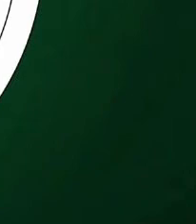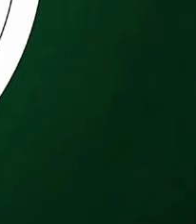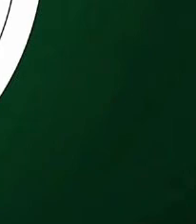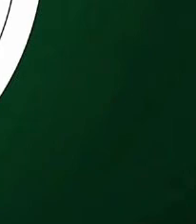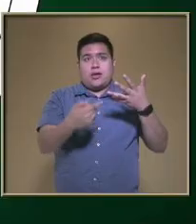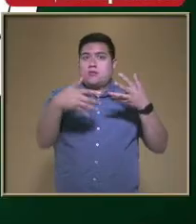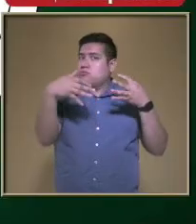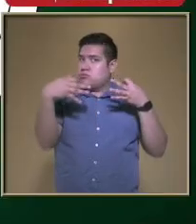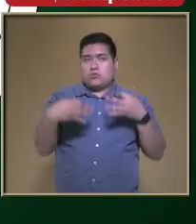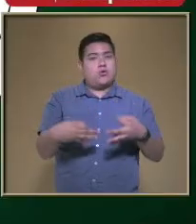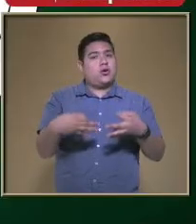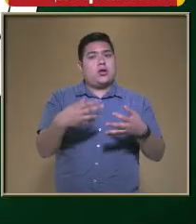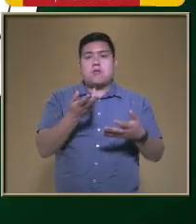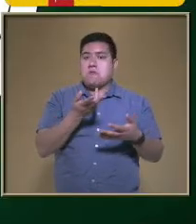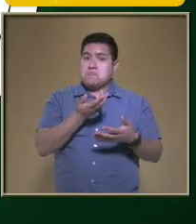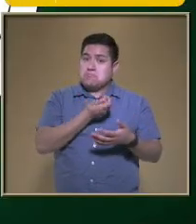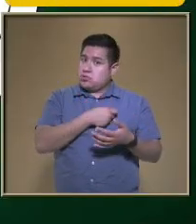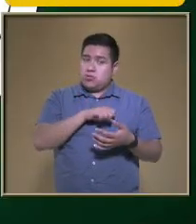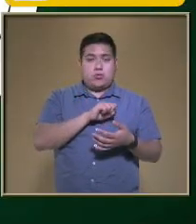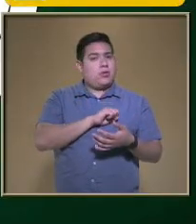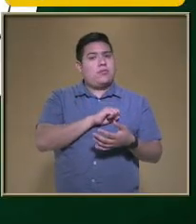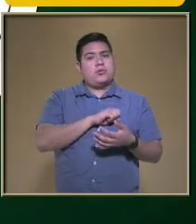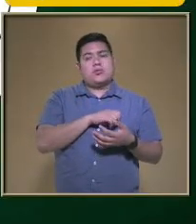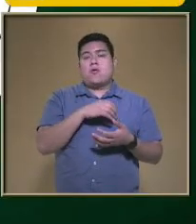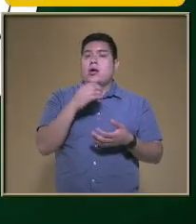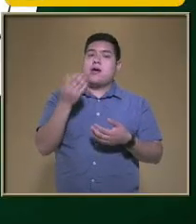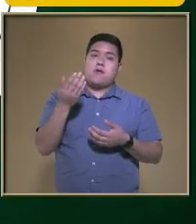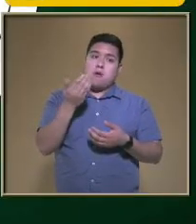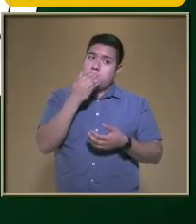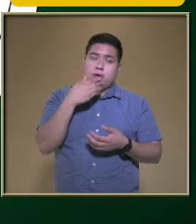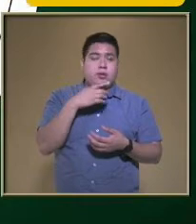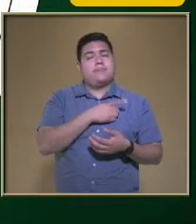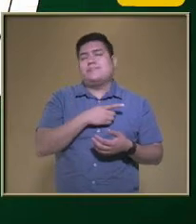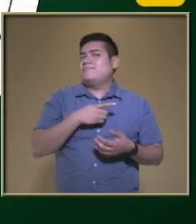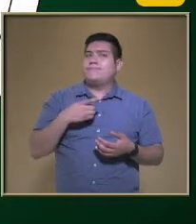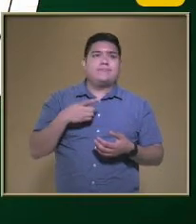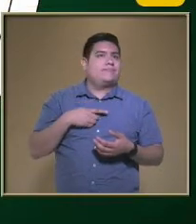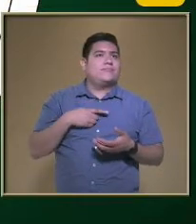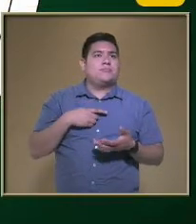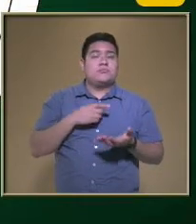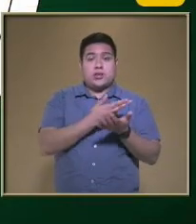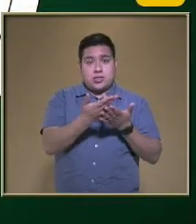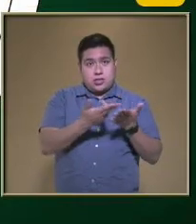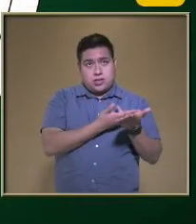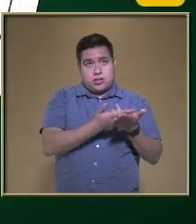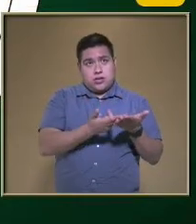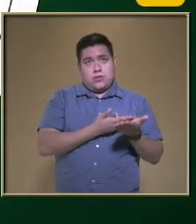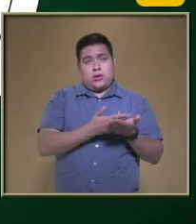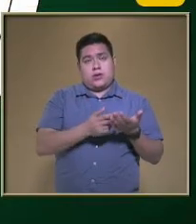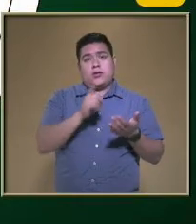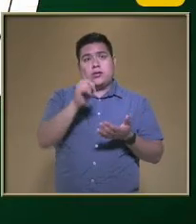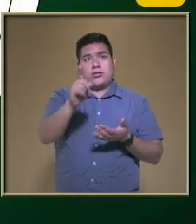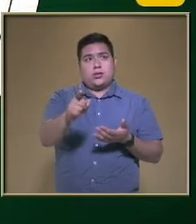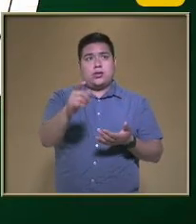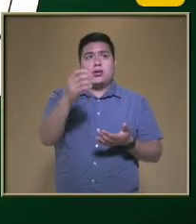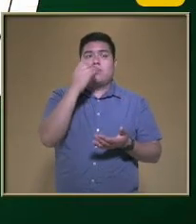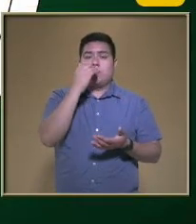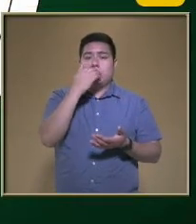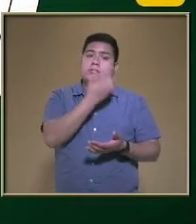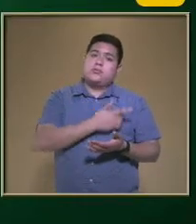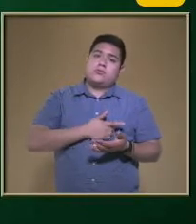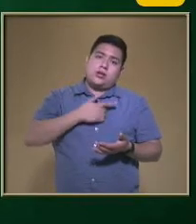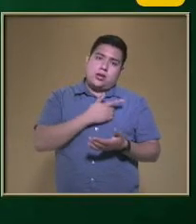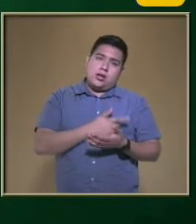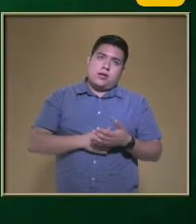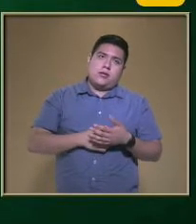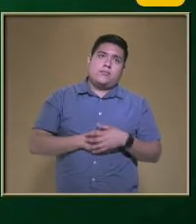adecuados No son nutritivos No deberías estar consumiendo Vamos a dibujar Los alimentos adecuados Que te gustaría comer De acuerdo a Donde vivimos